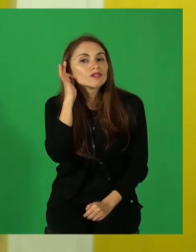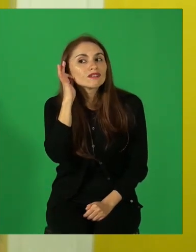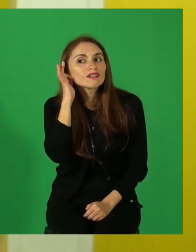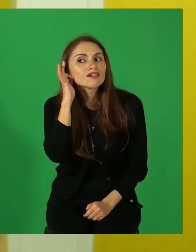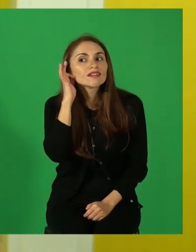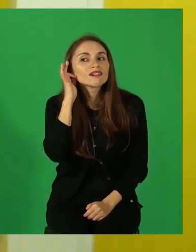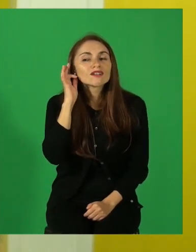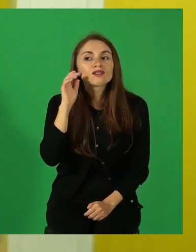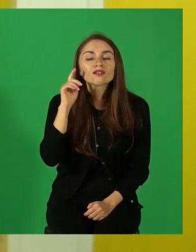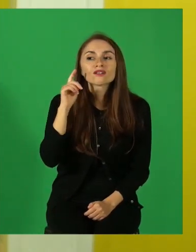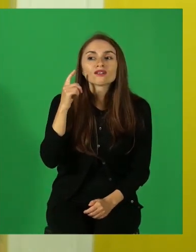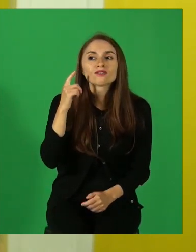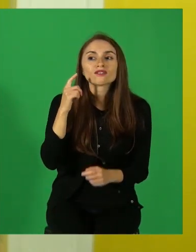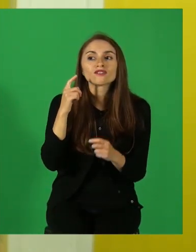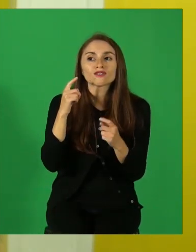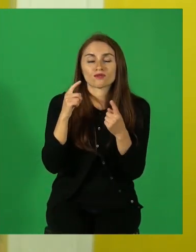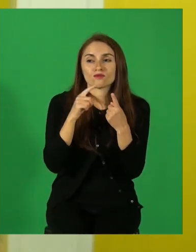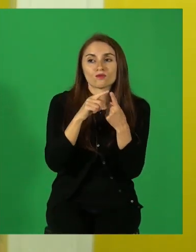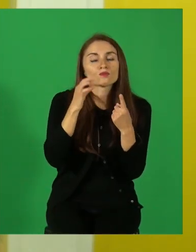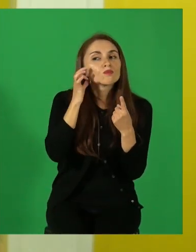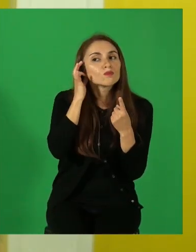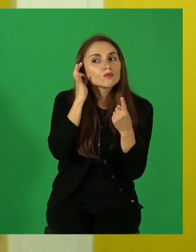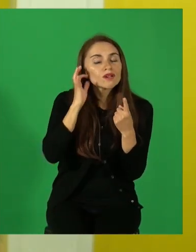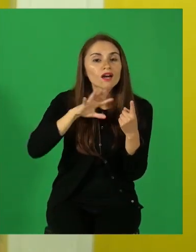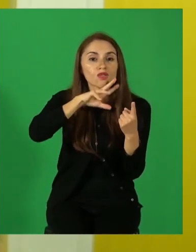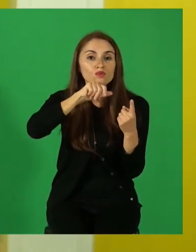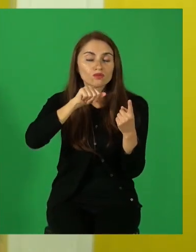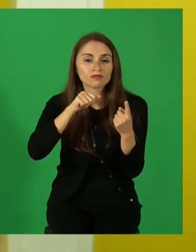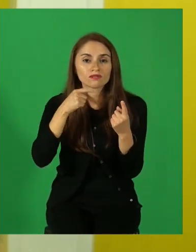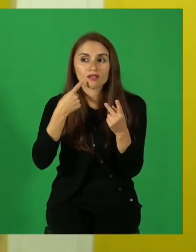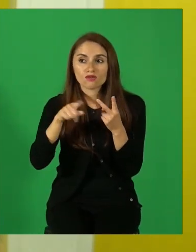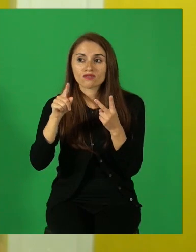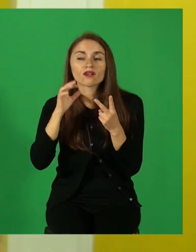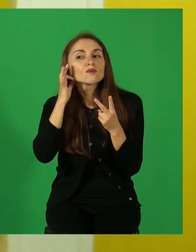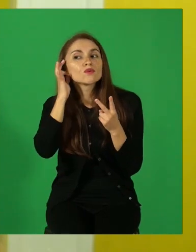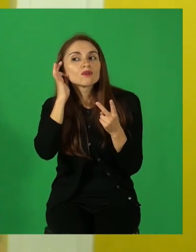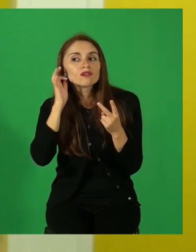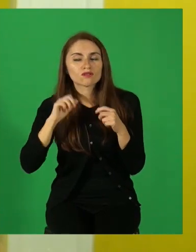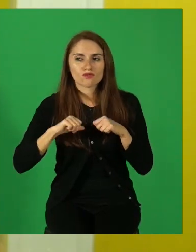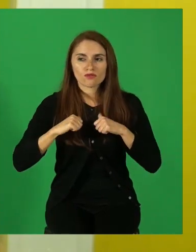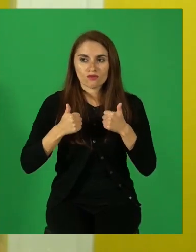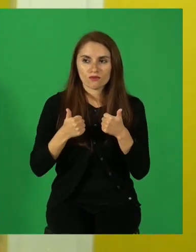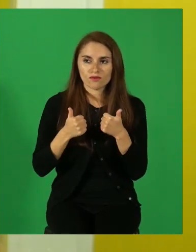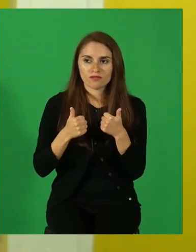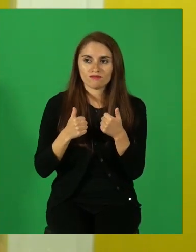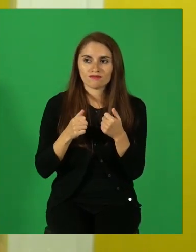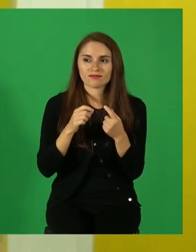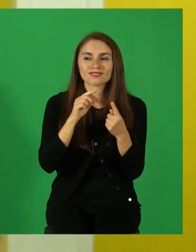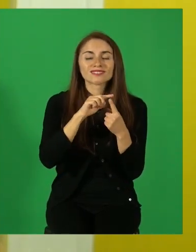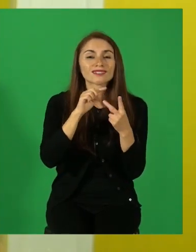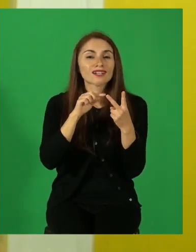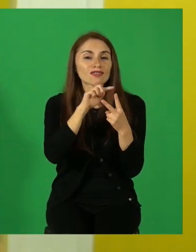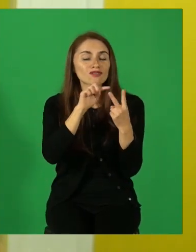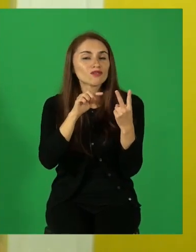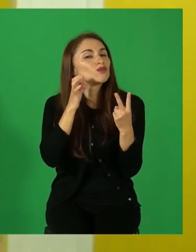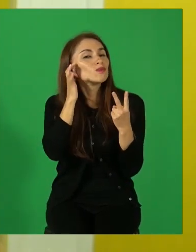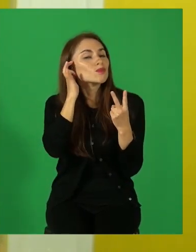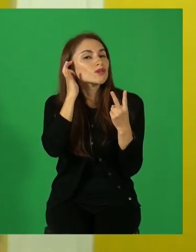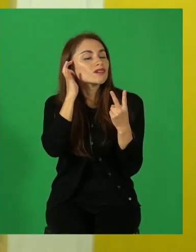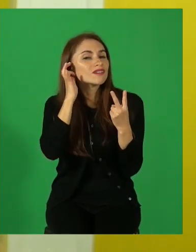aparece una mujer más joven todavía. Este personaje es